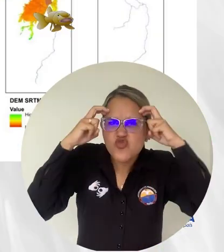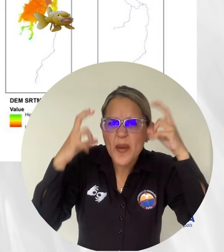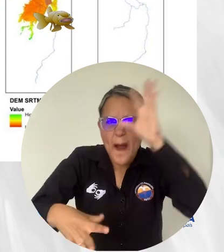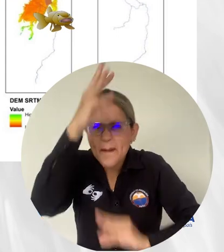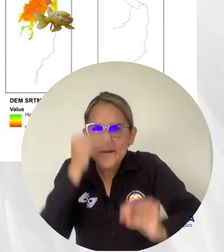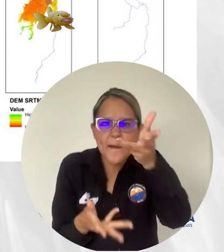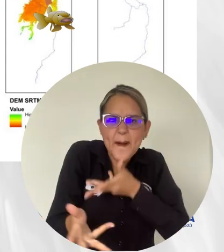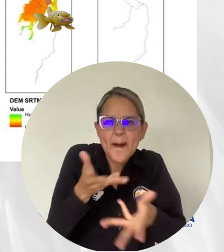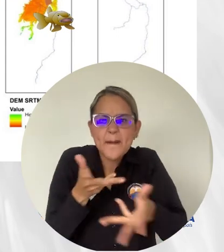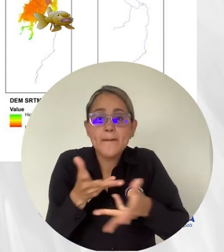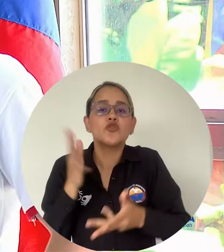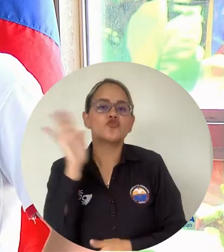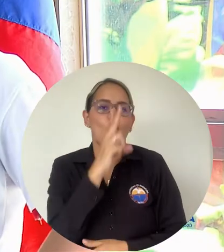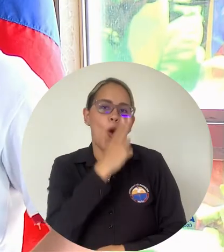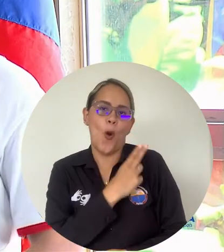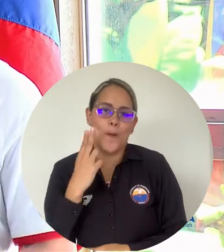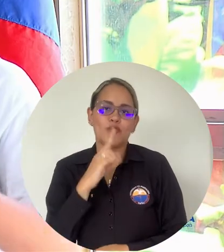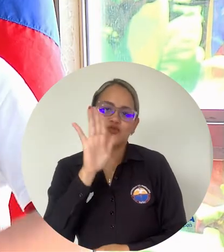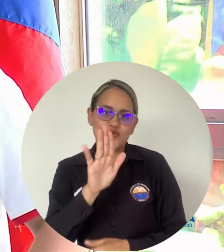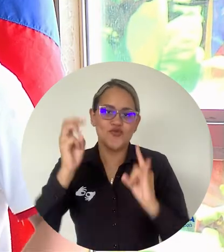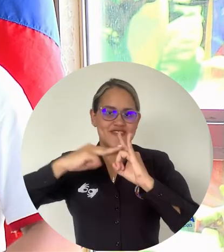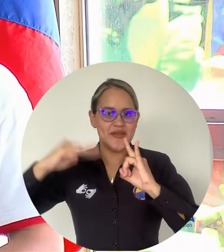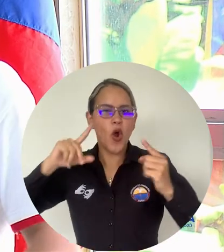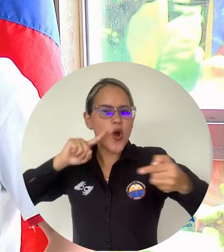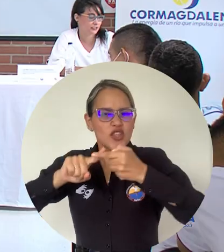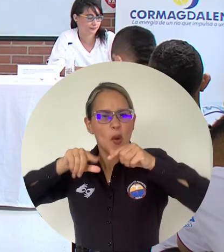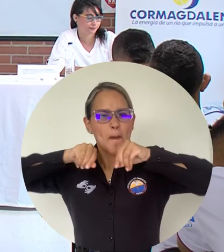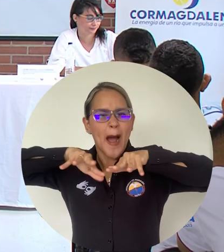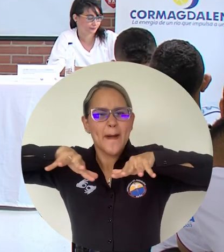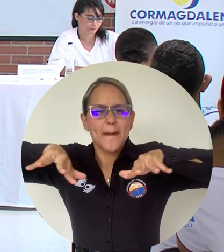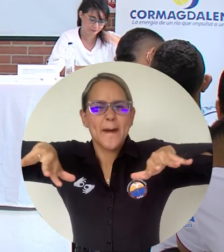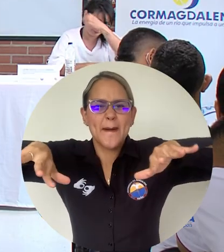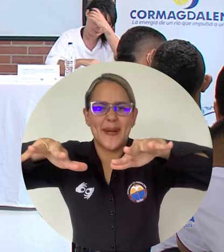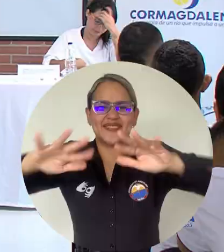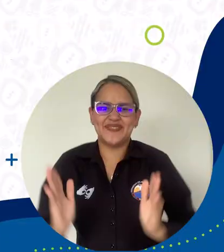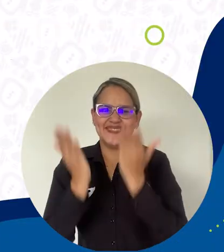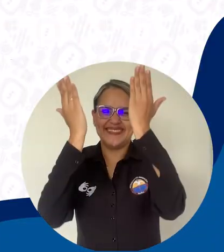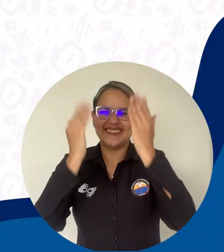saberes como un compromiso de Uni Magdalena en su propósito de expandirse en el territorio.